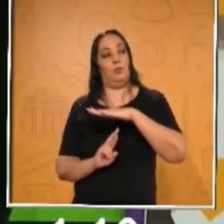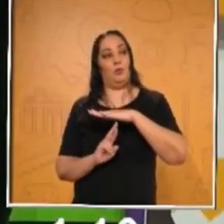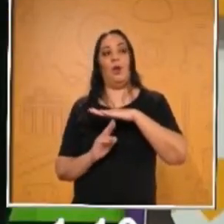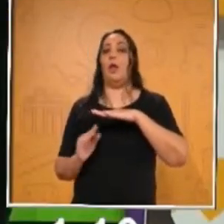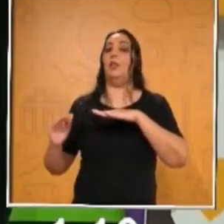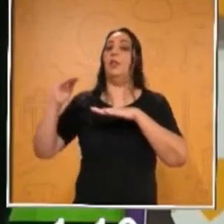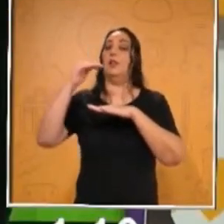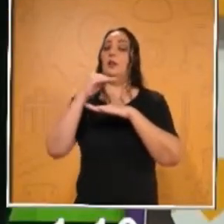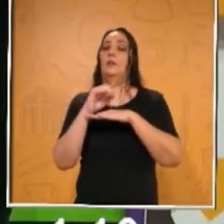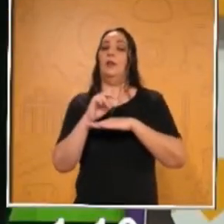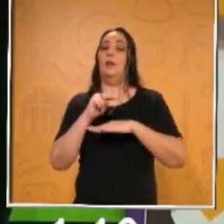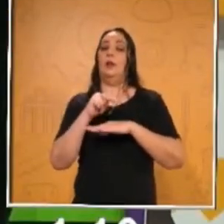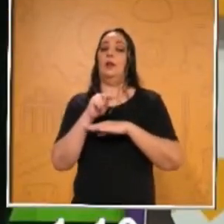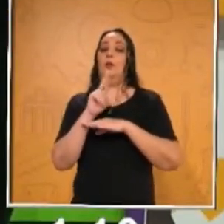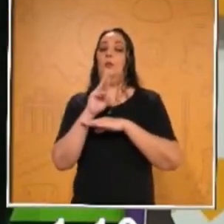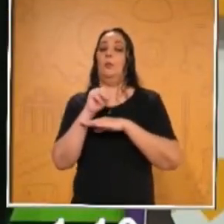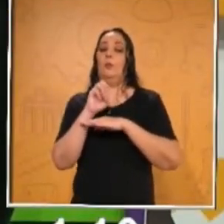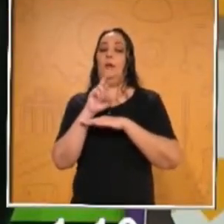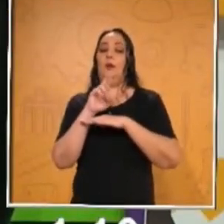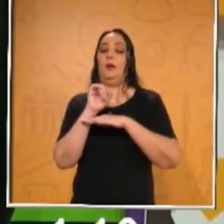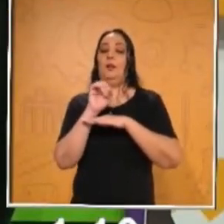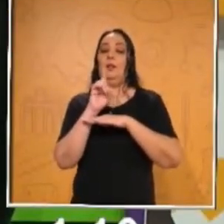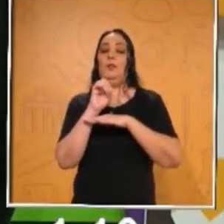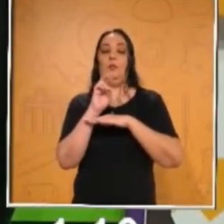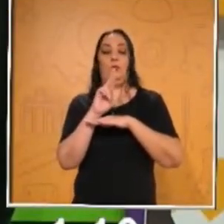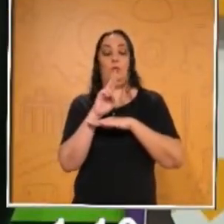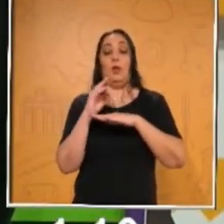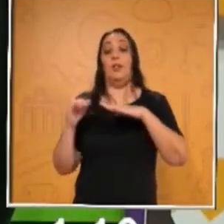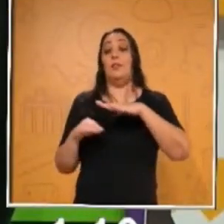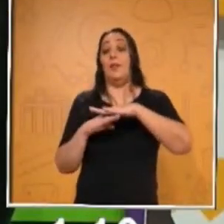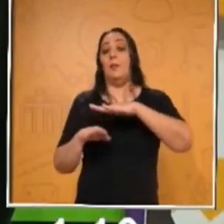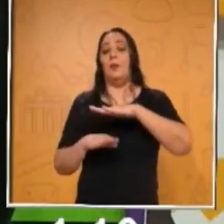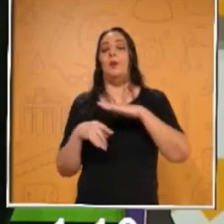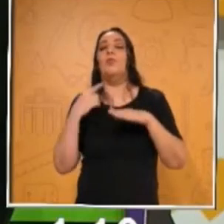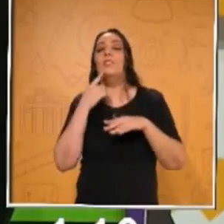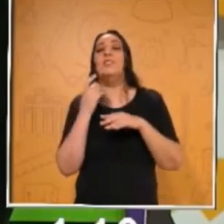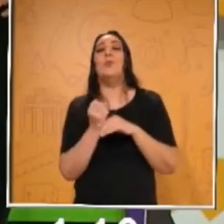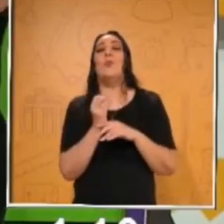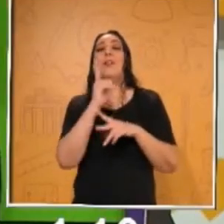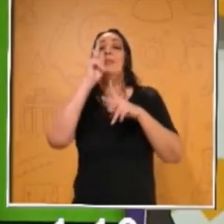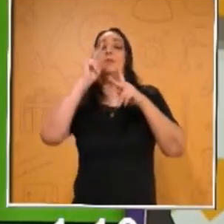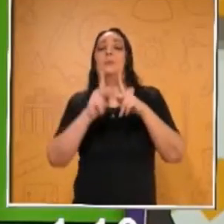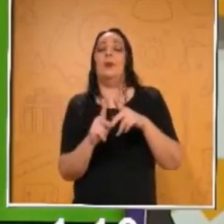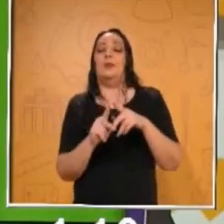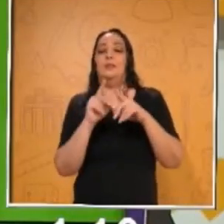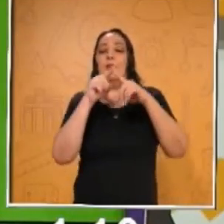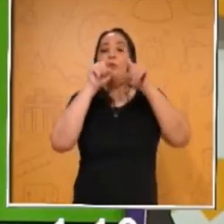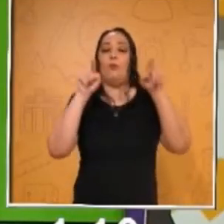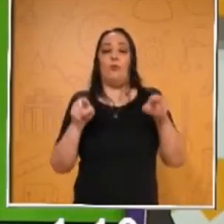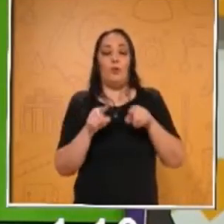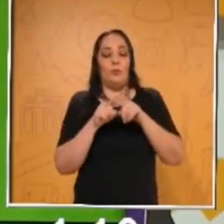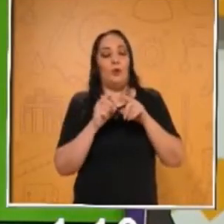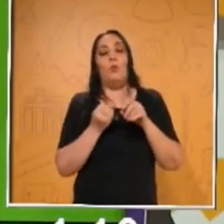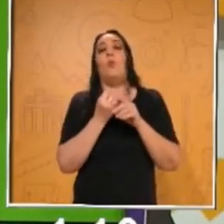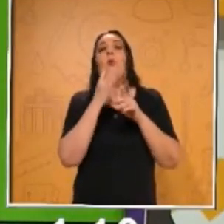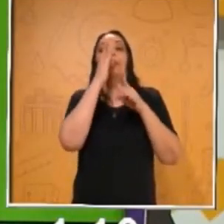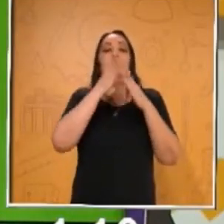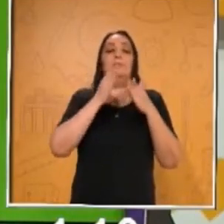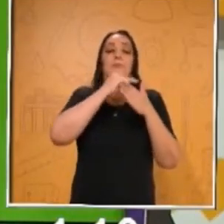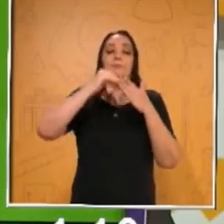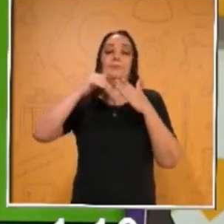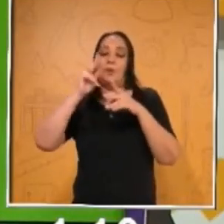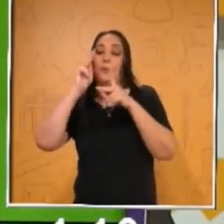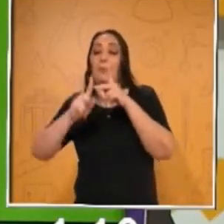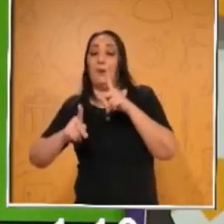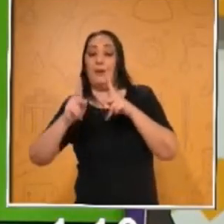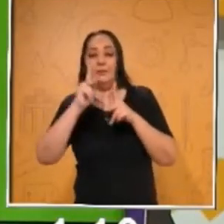parte de abajo nos dice en cuántas partes vamos a dividir nuestra figura y la parte de arriba quiere decir cuántas